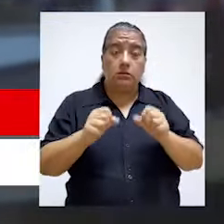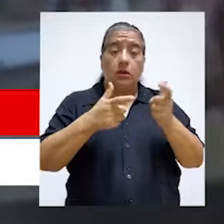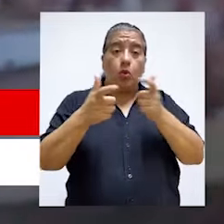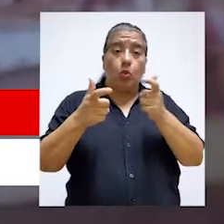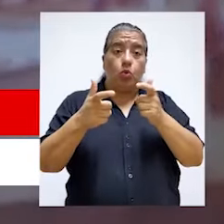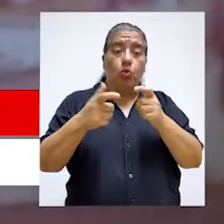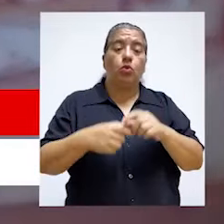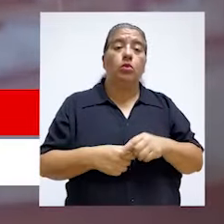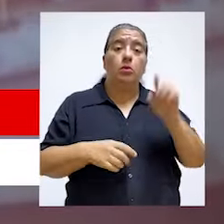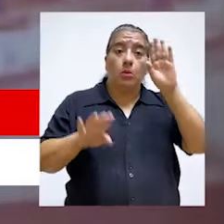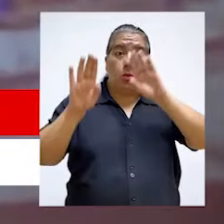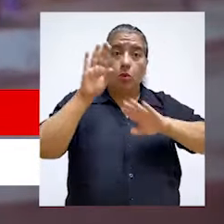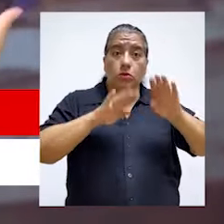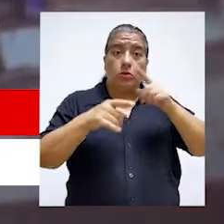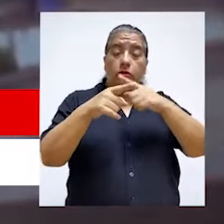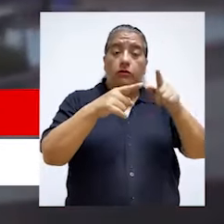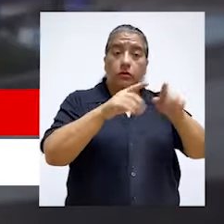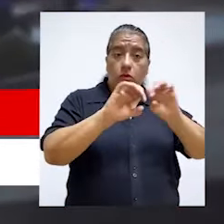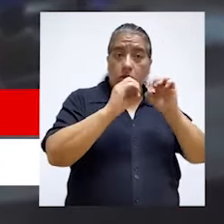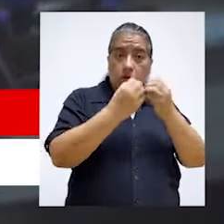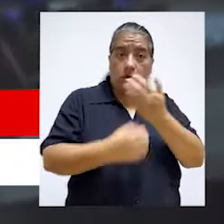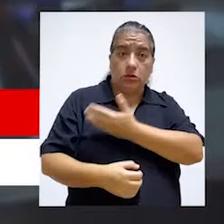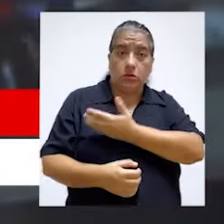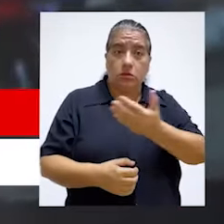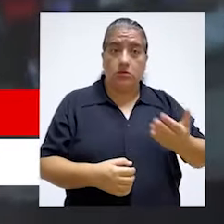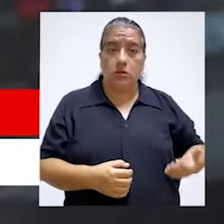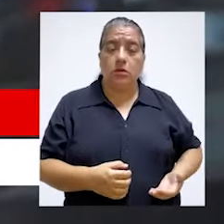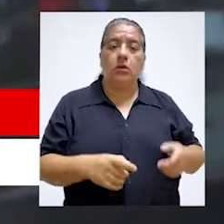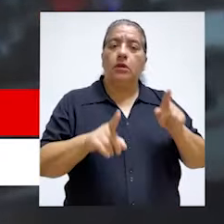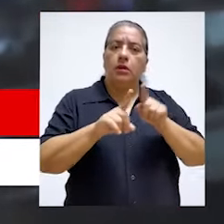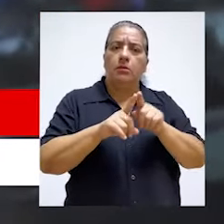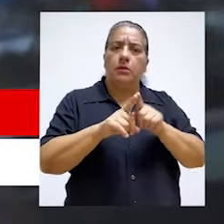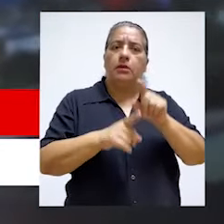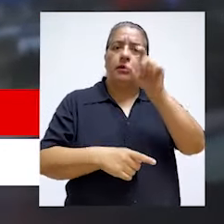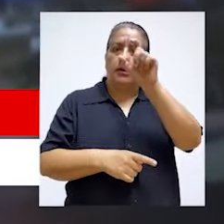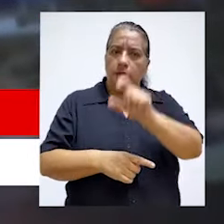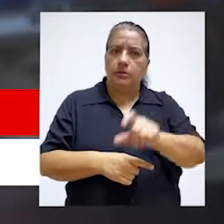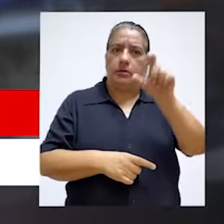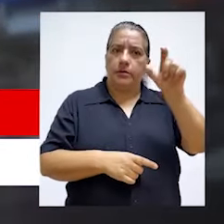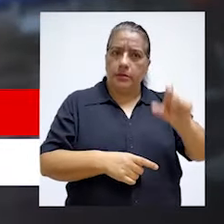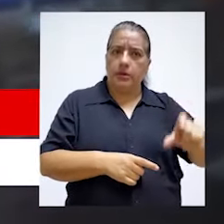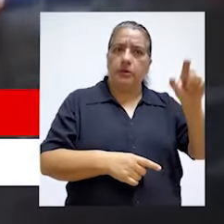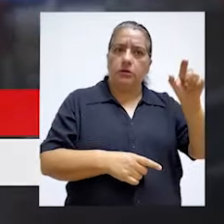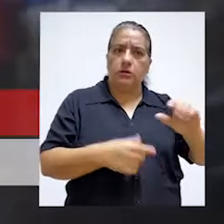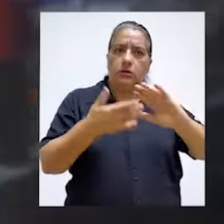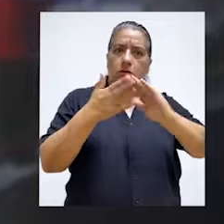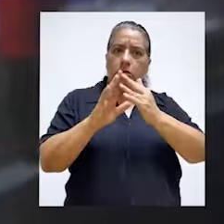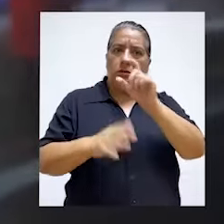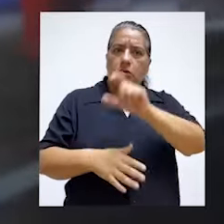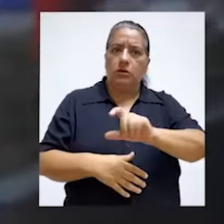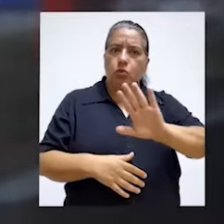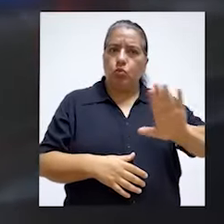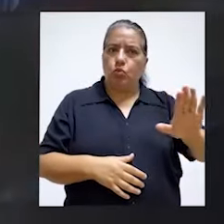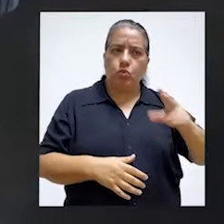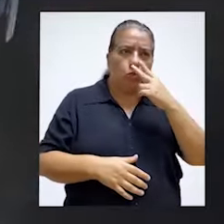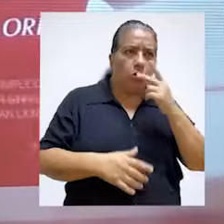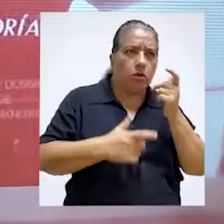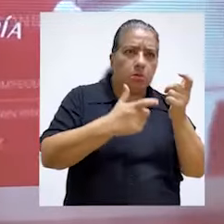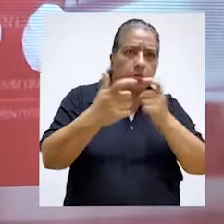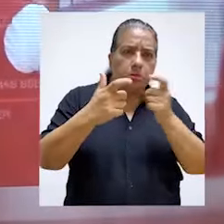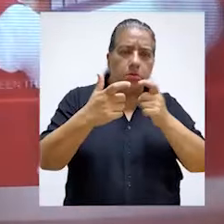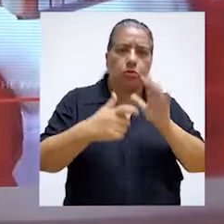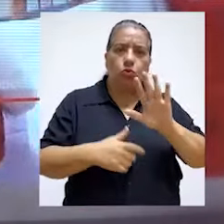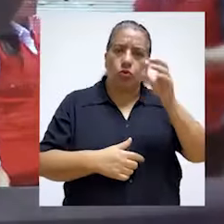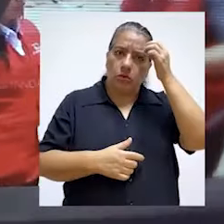no solamente sea una herramienta para la ciudadanía, sino para que también los propios gestores públicos sepan hacia dónde dirigir sus esfuerzos.